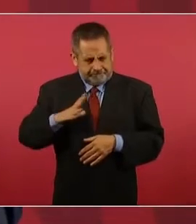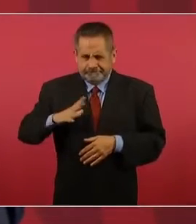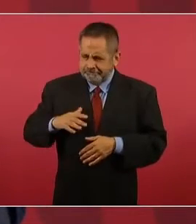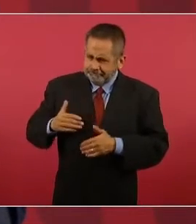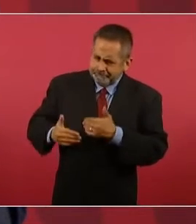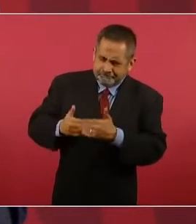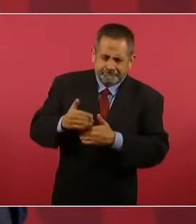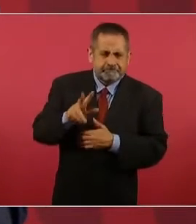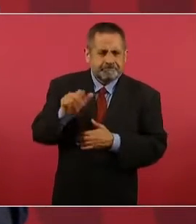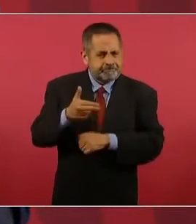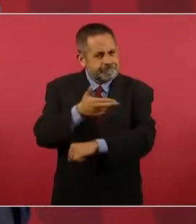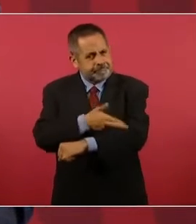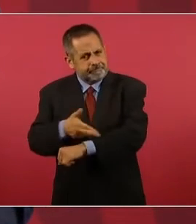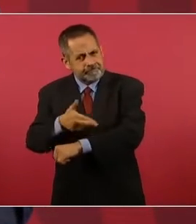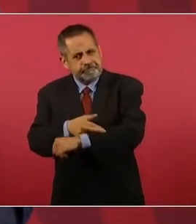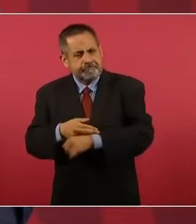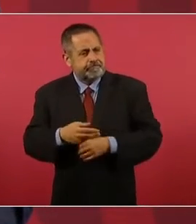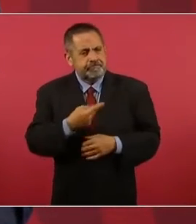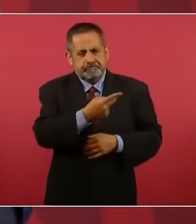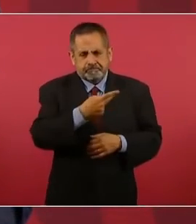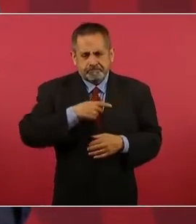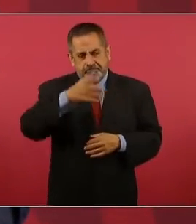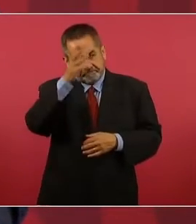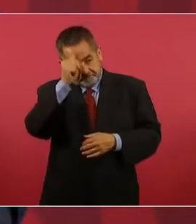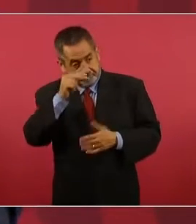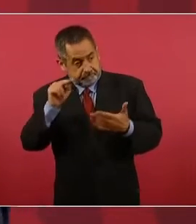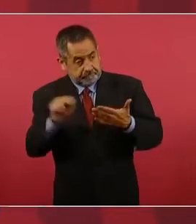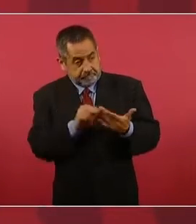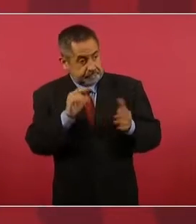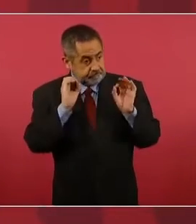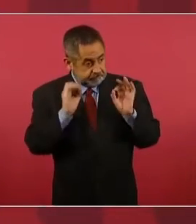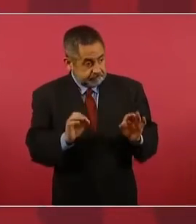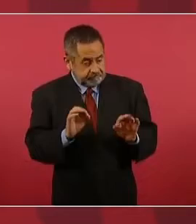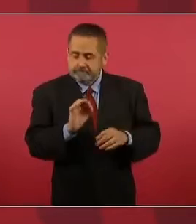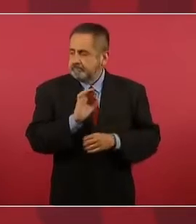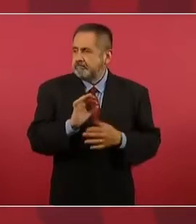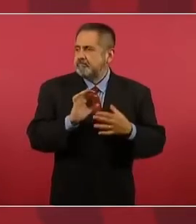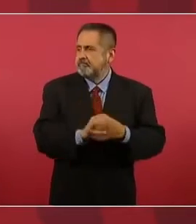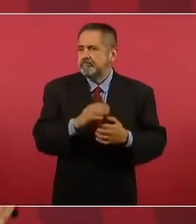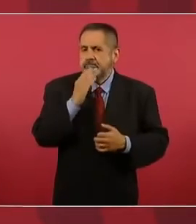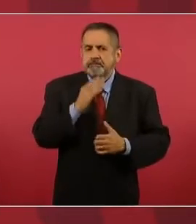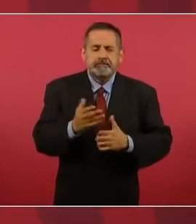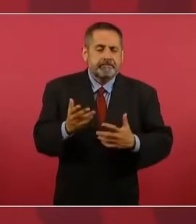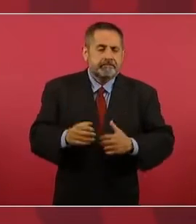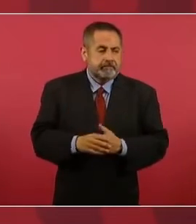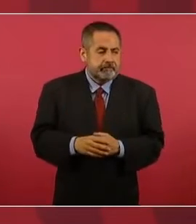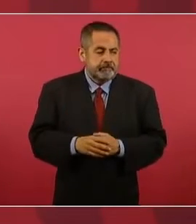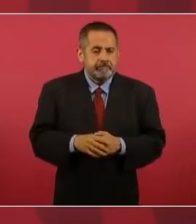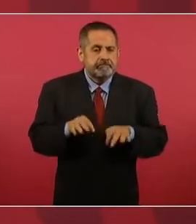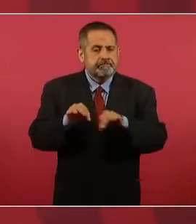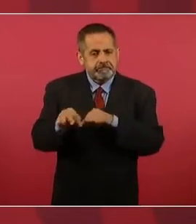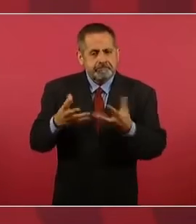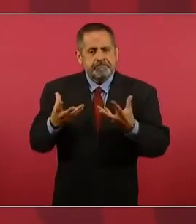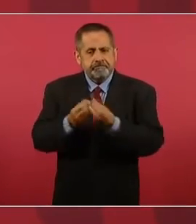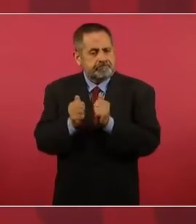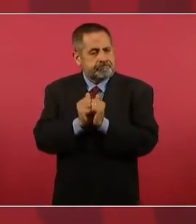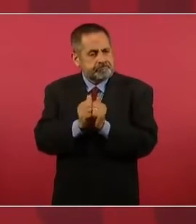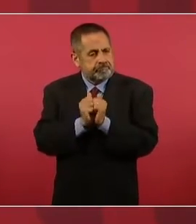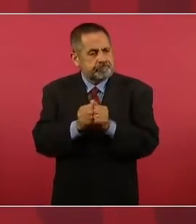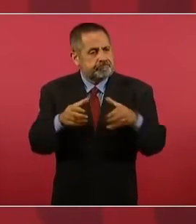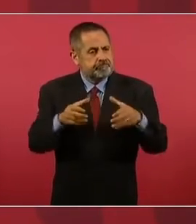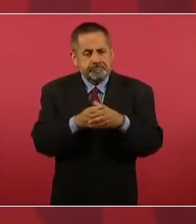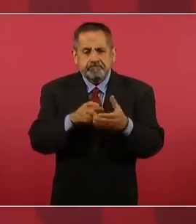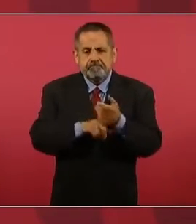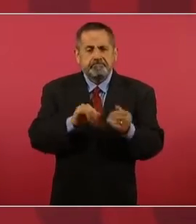tenemos acuerdos de trabajar juntos.